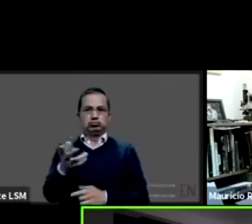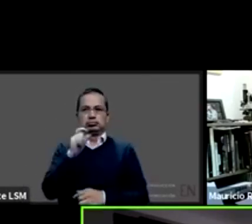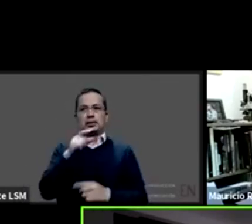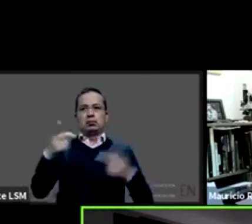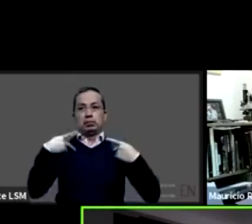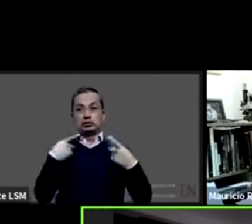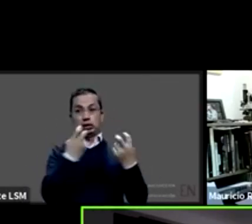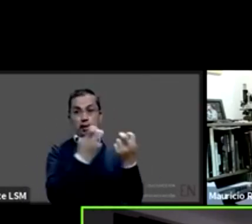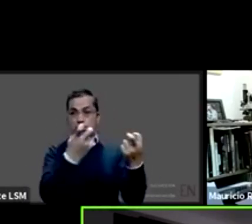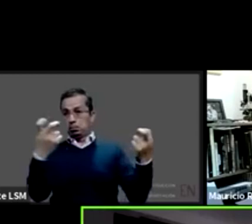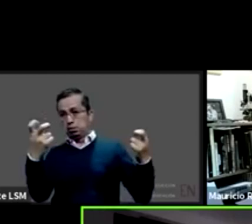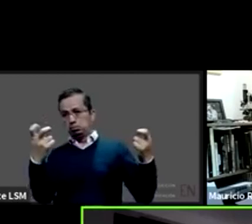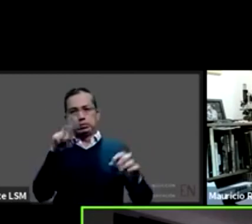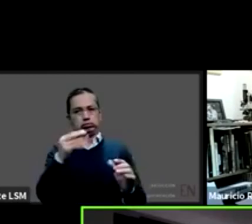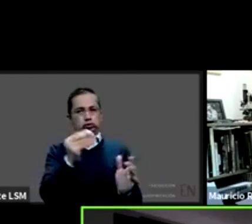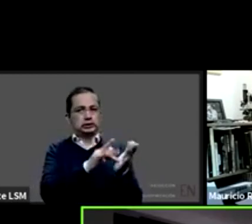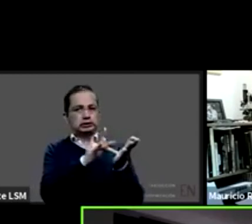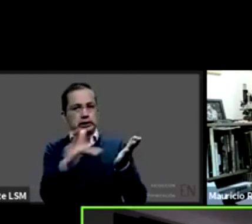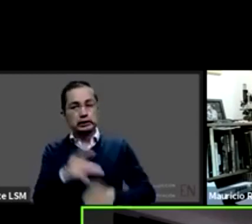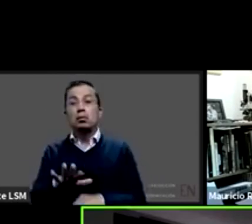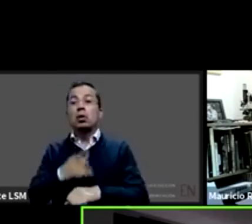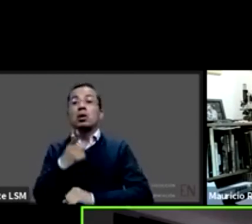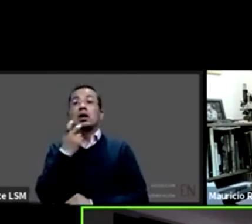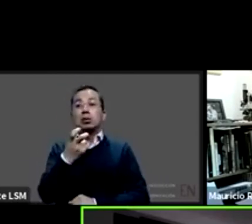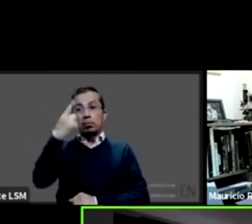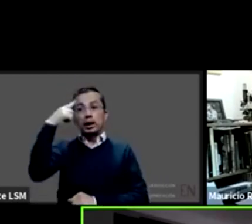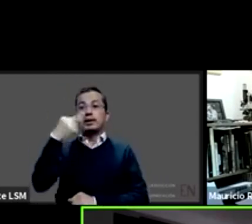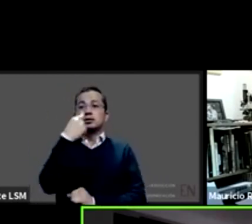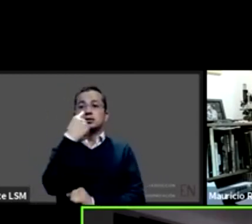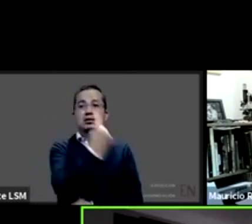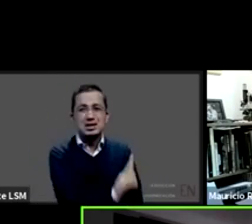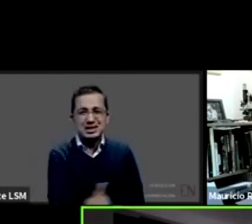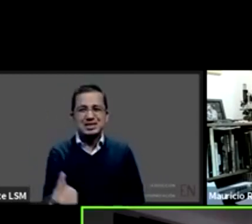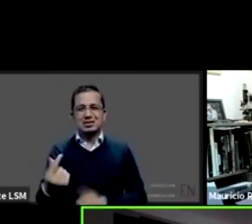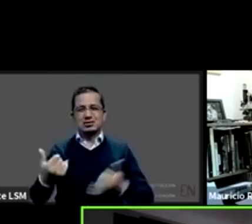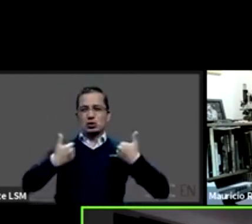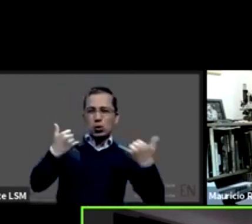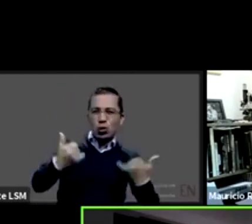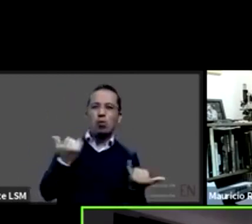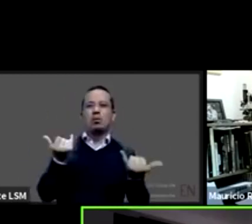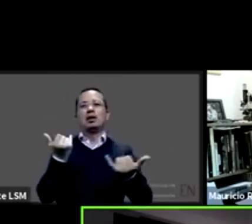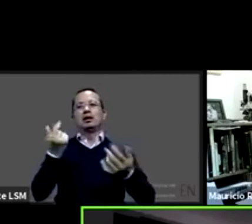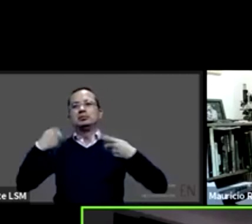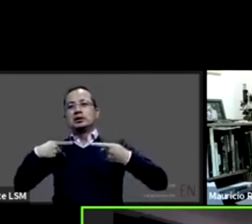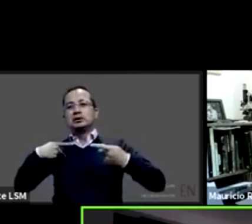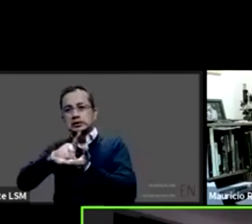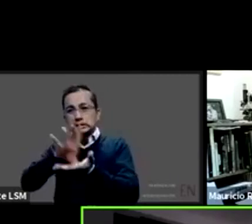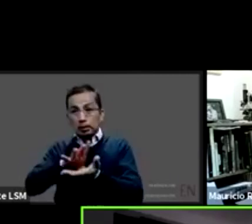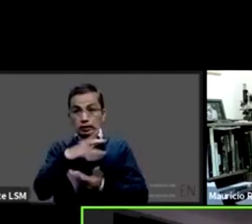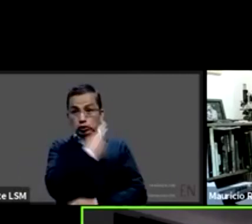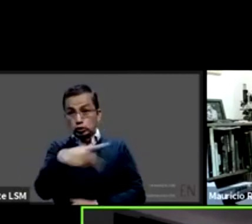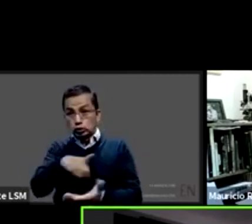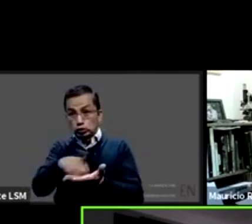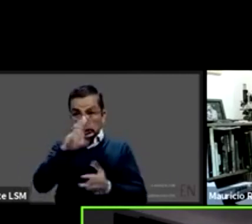situaciones y por garantizar los derechos de niñas niñas adolescentes y también personas con discapacidad pues básicamente mi carta su